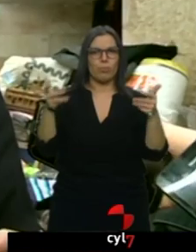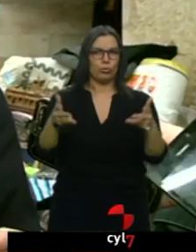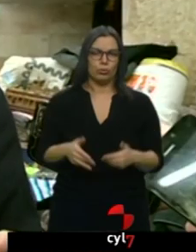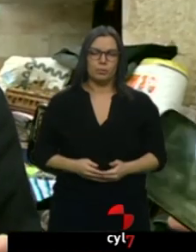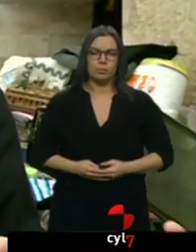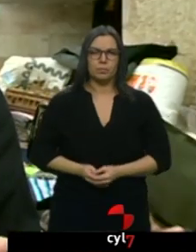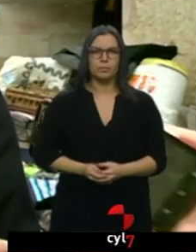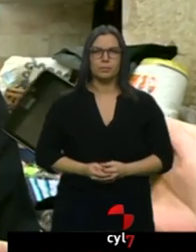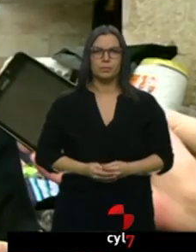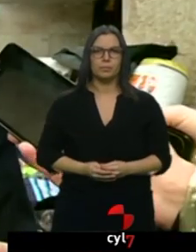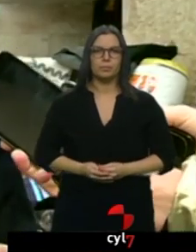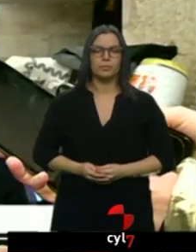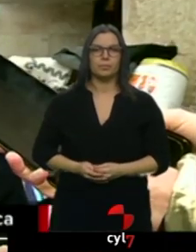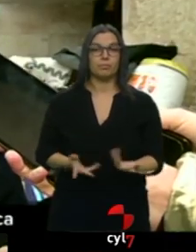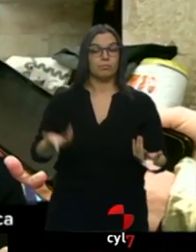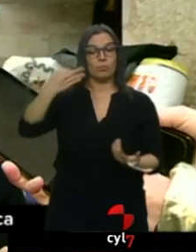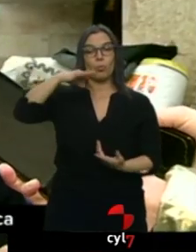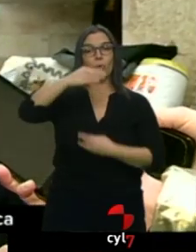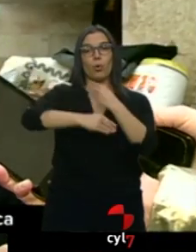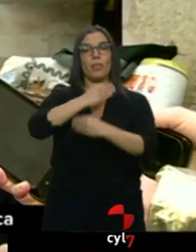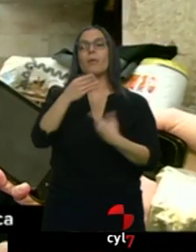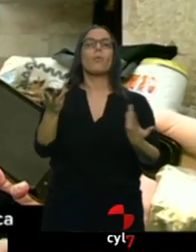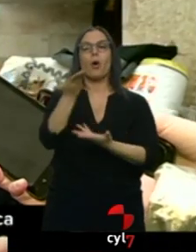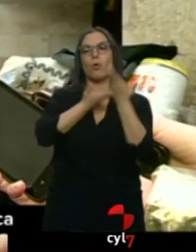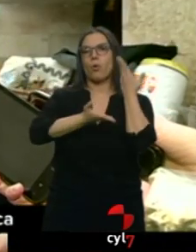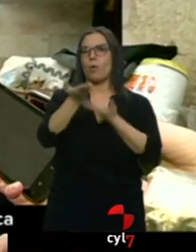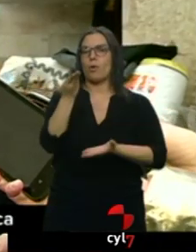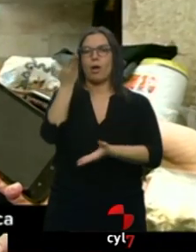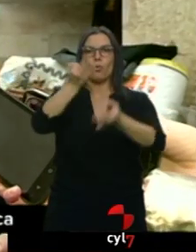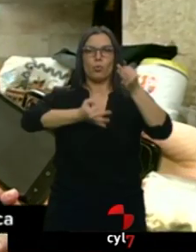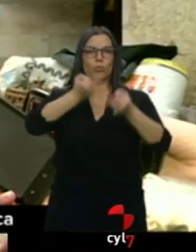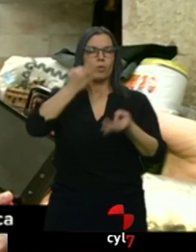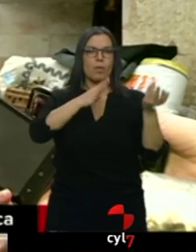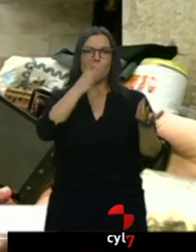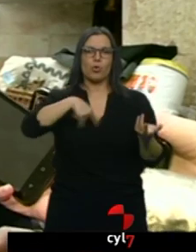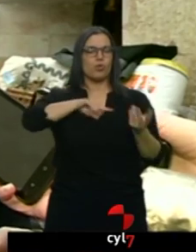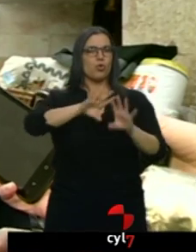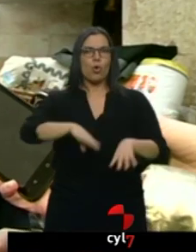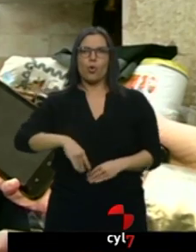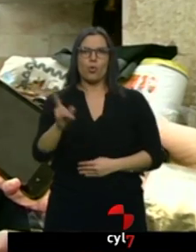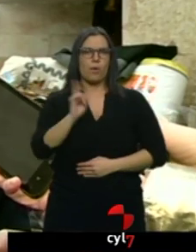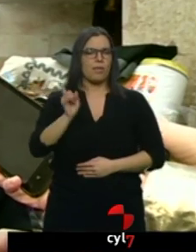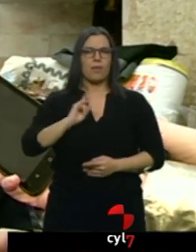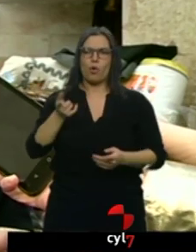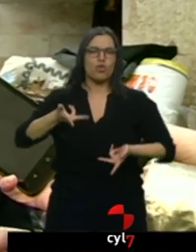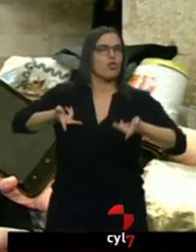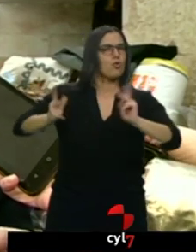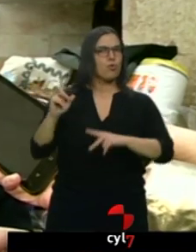Lo único que vamos a hacer es colaborar con la justicia porque desde luego no vamos a consentir ni vamos a permitir que existan